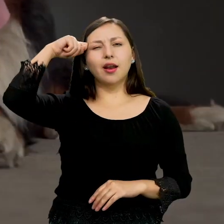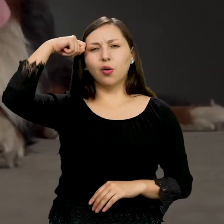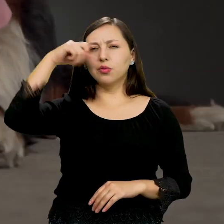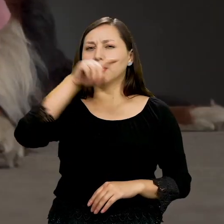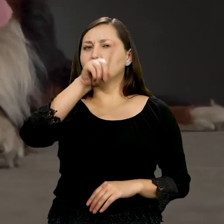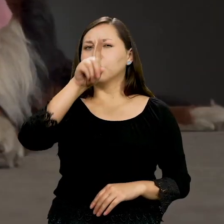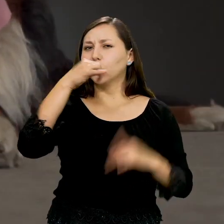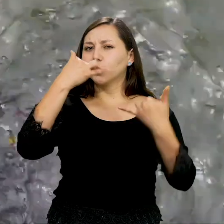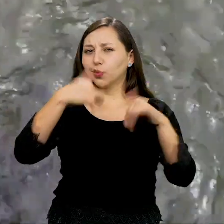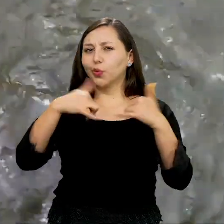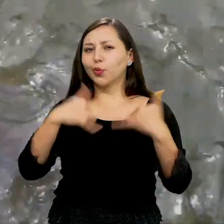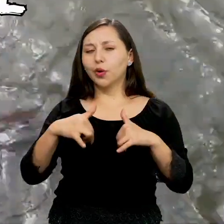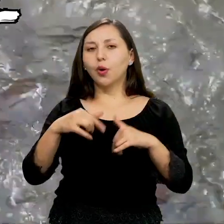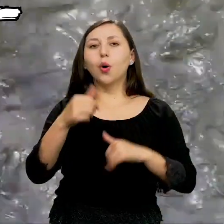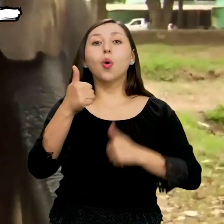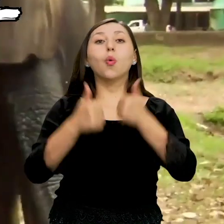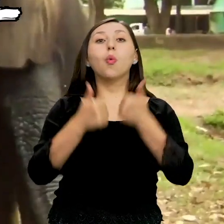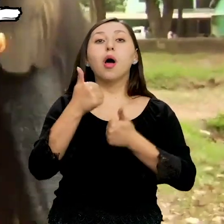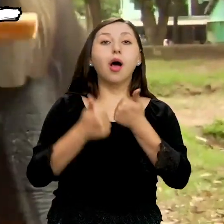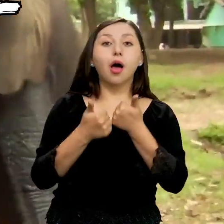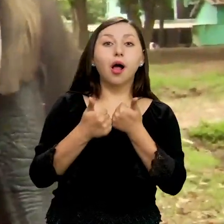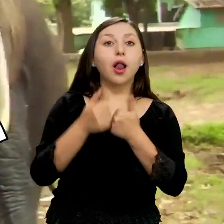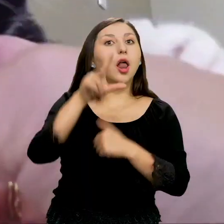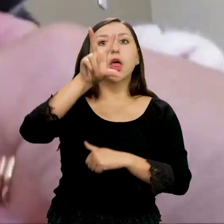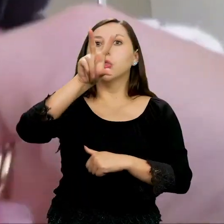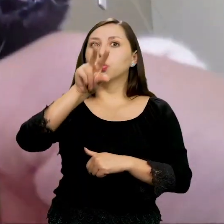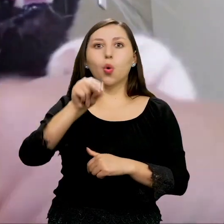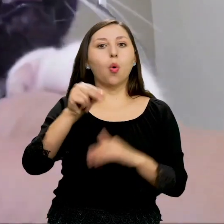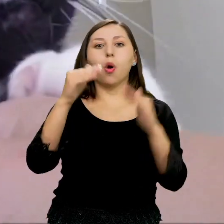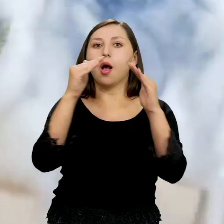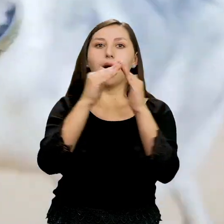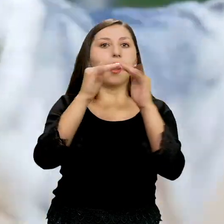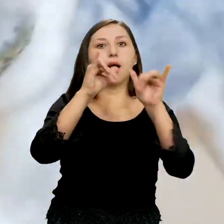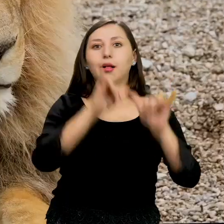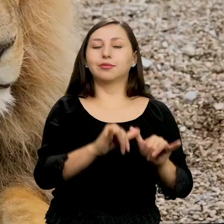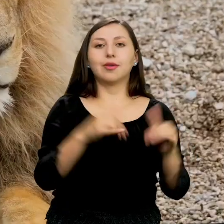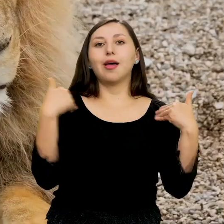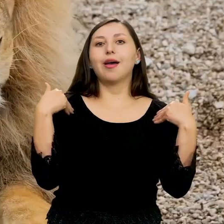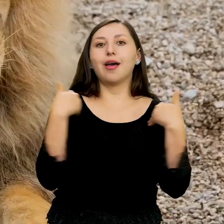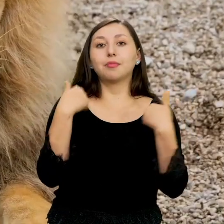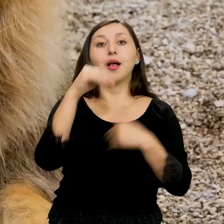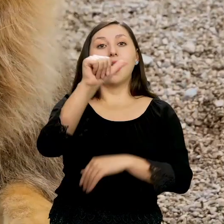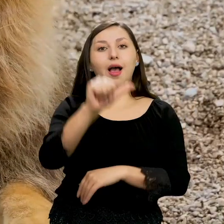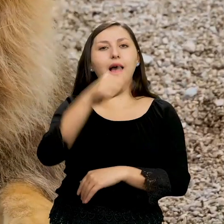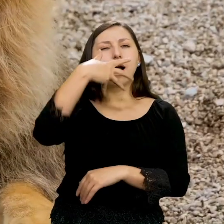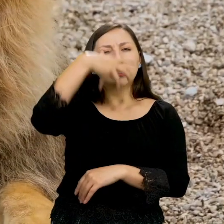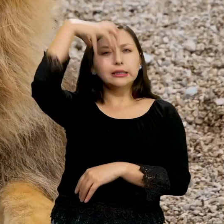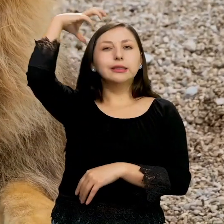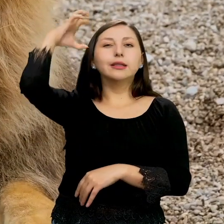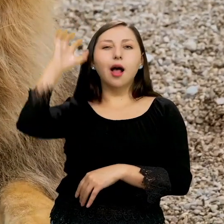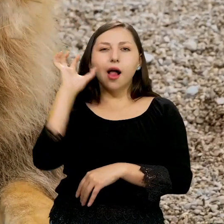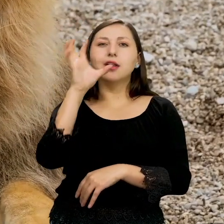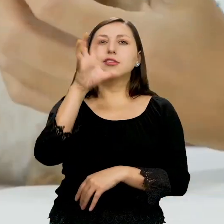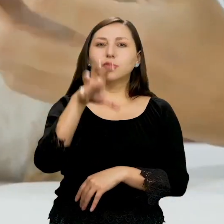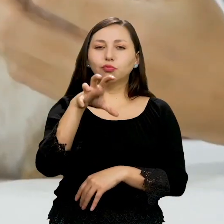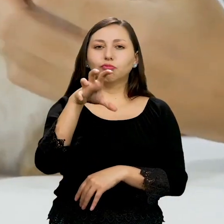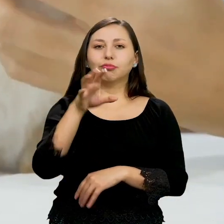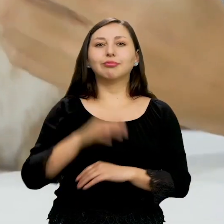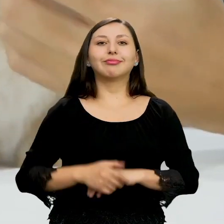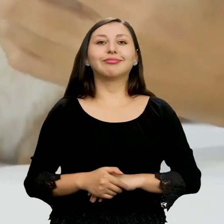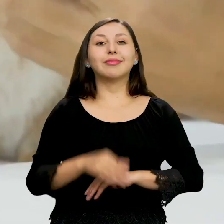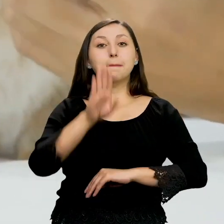Recordemos nuestro juego Reconoce que animal no es una mascota Opción A León